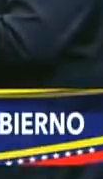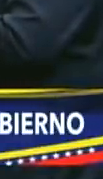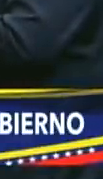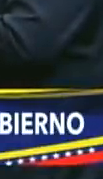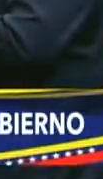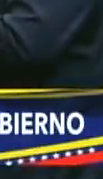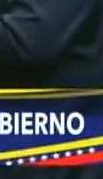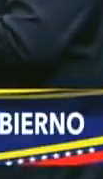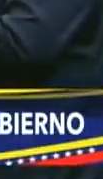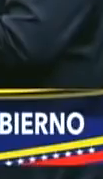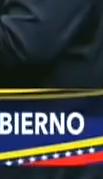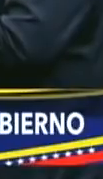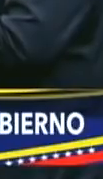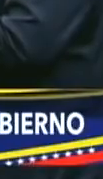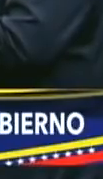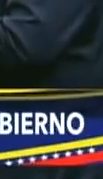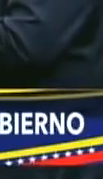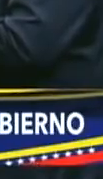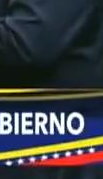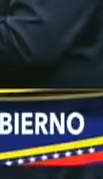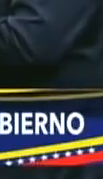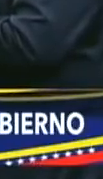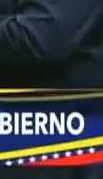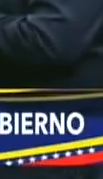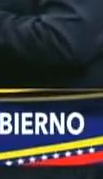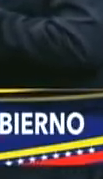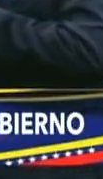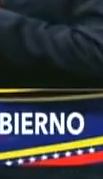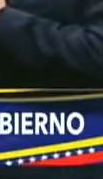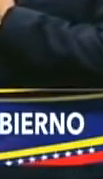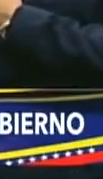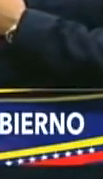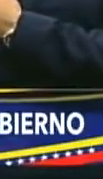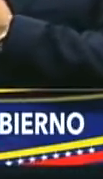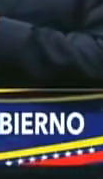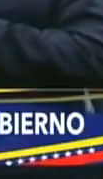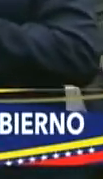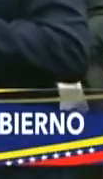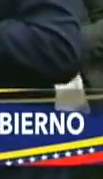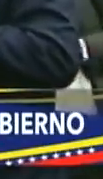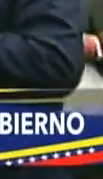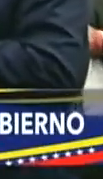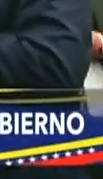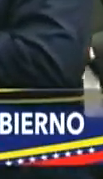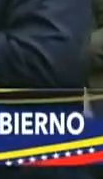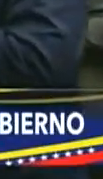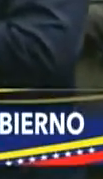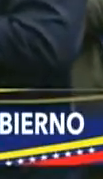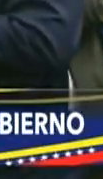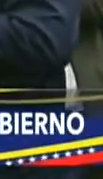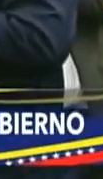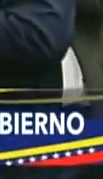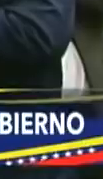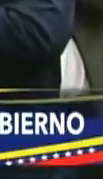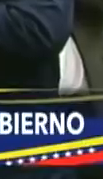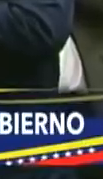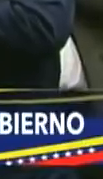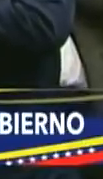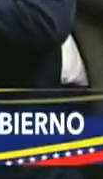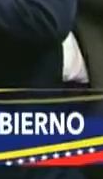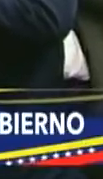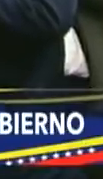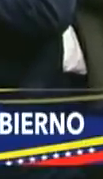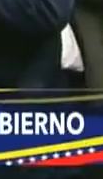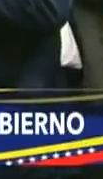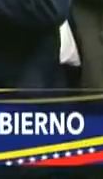Unas acciones que sin duda alguna marcan un gran desafío histórico frente al momento que vive Venezuela. También se dirige